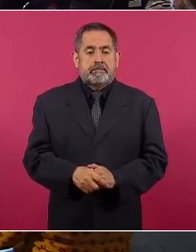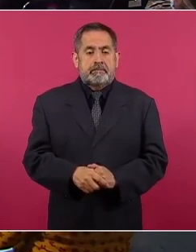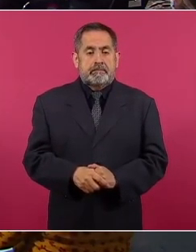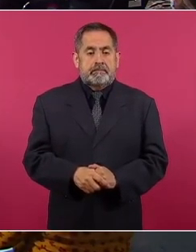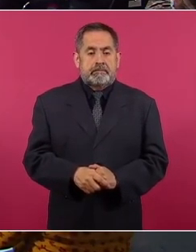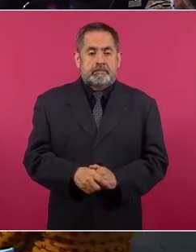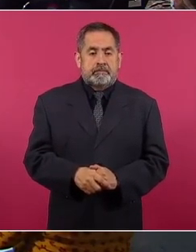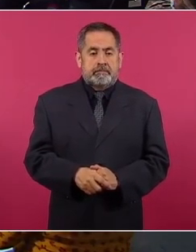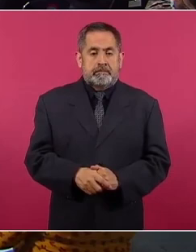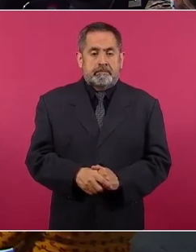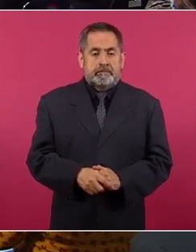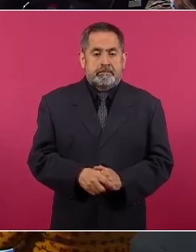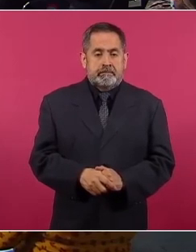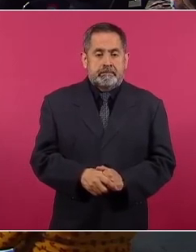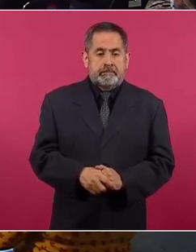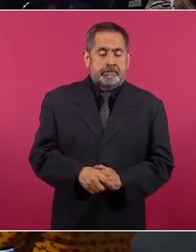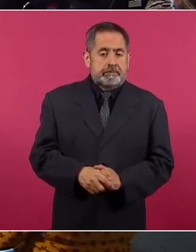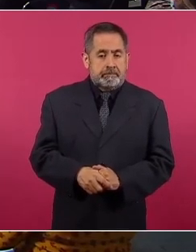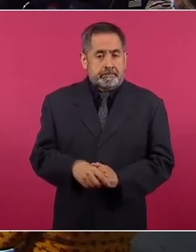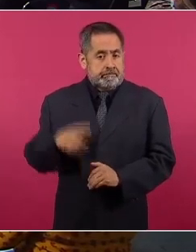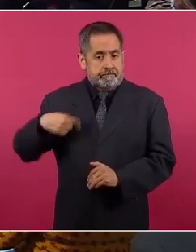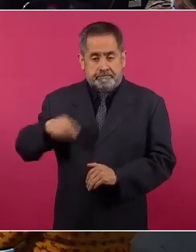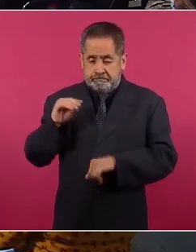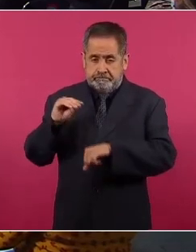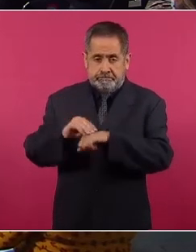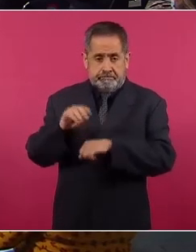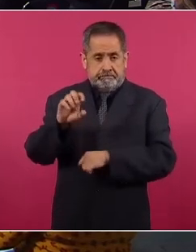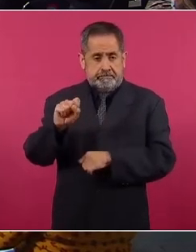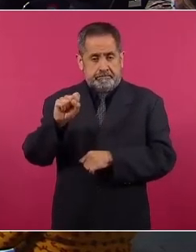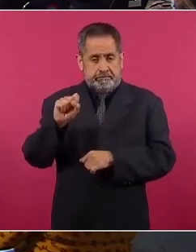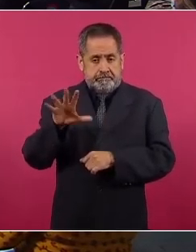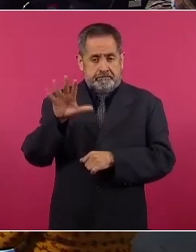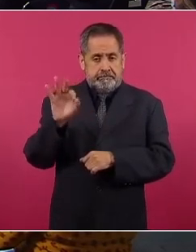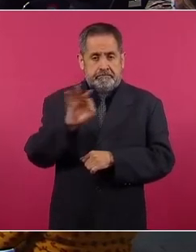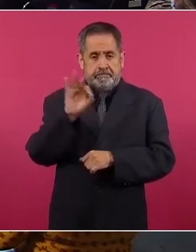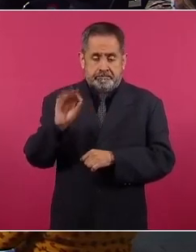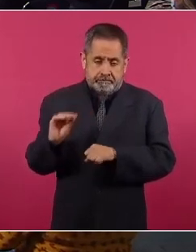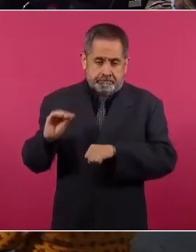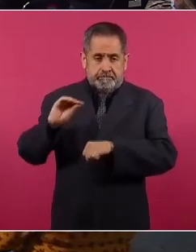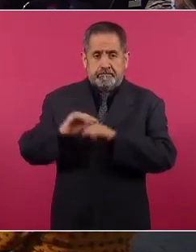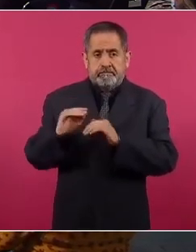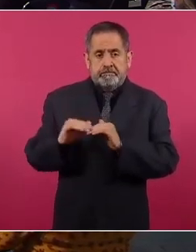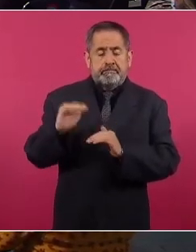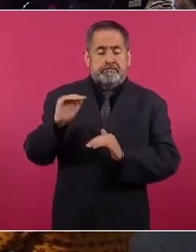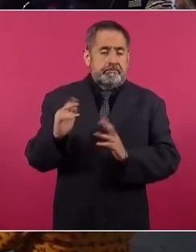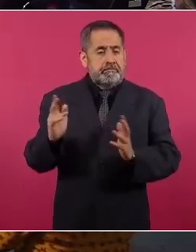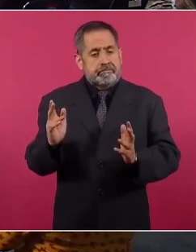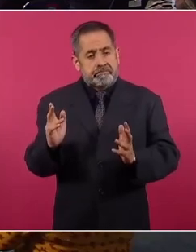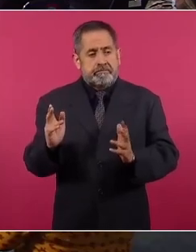65 por ciento de aumento con respecto al 18,